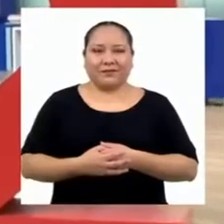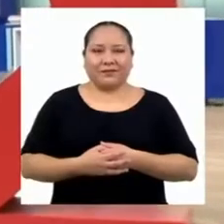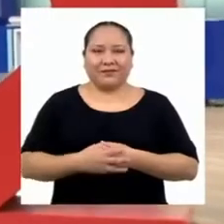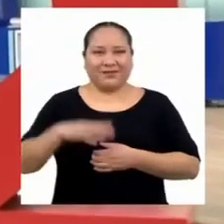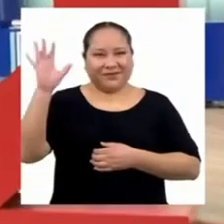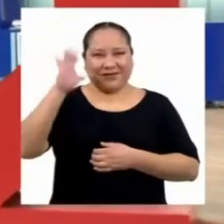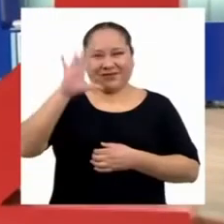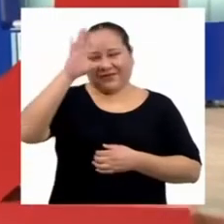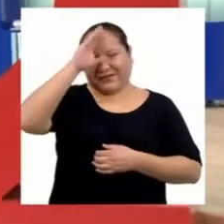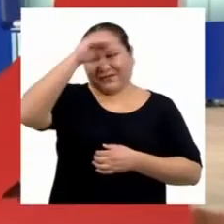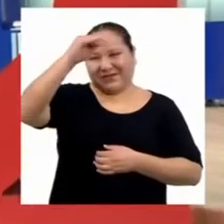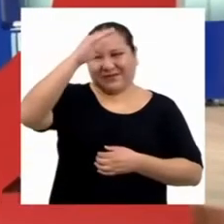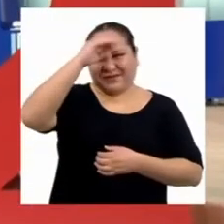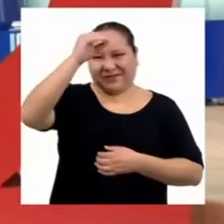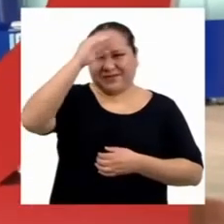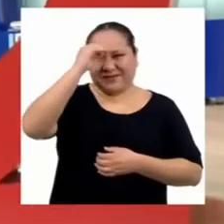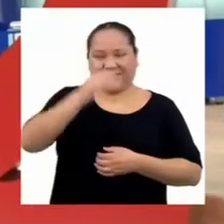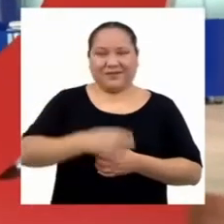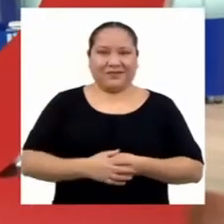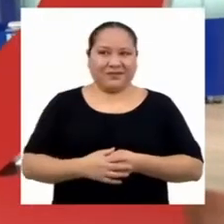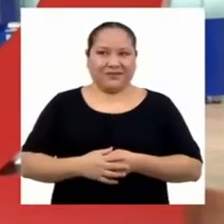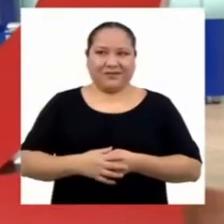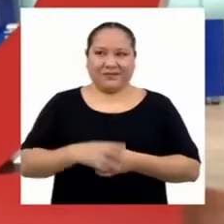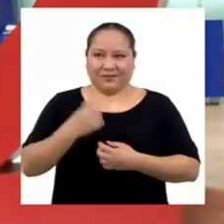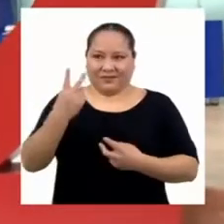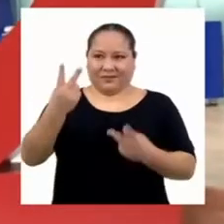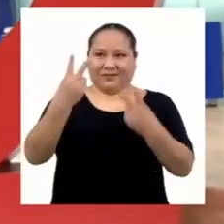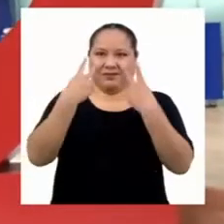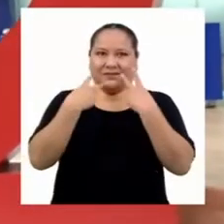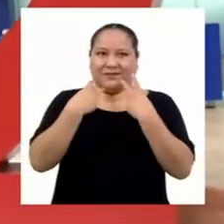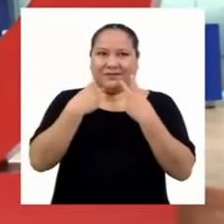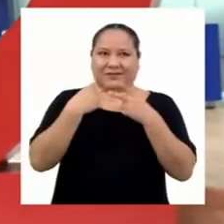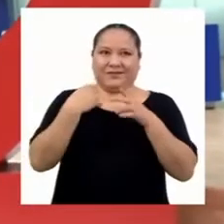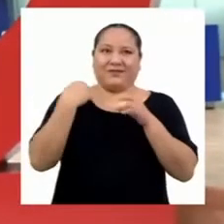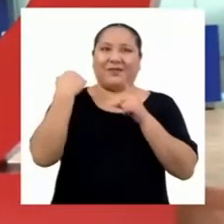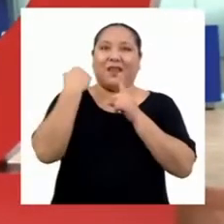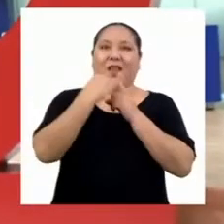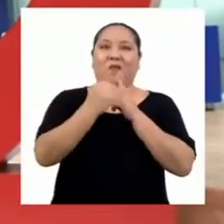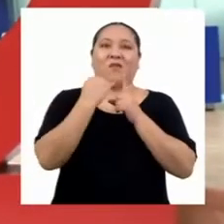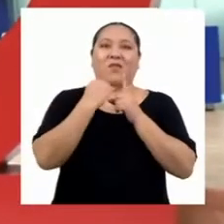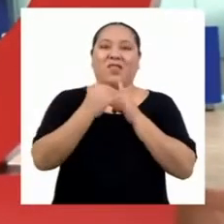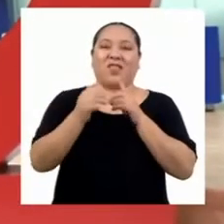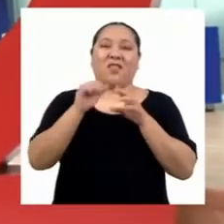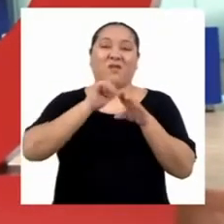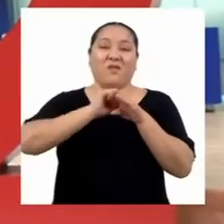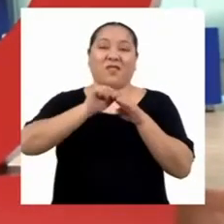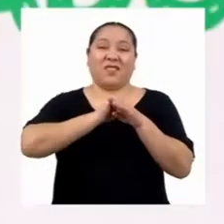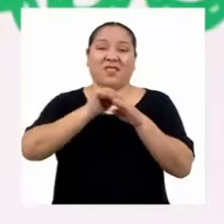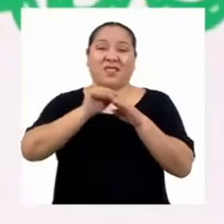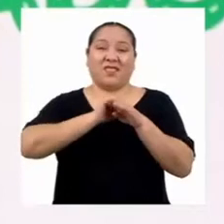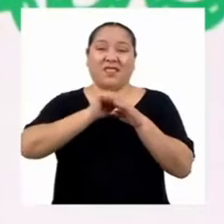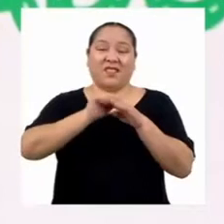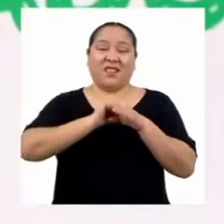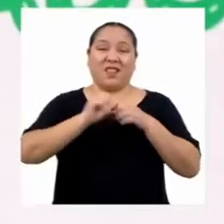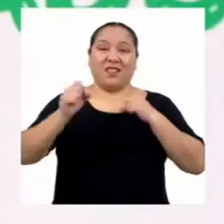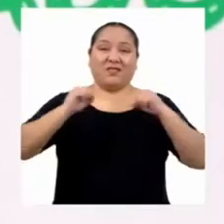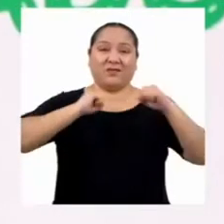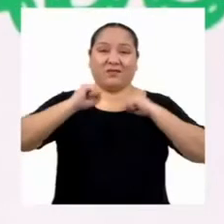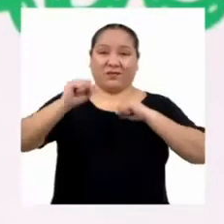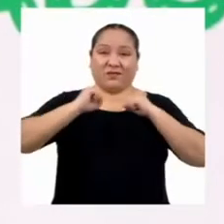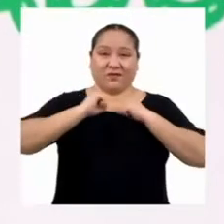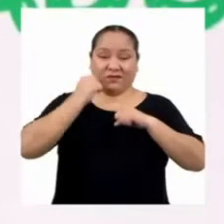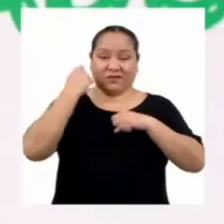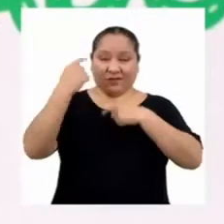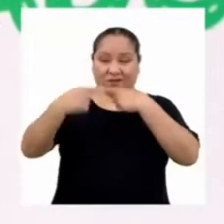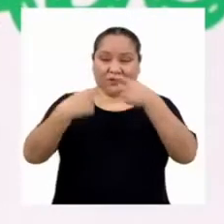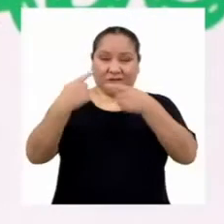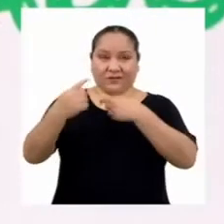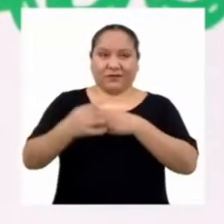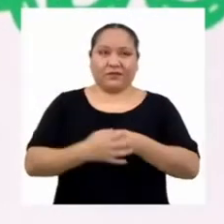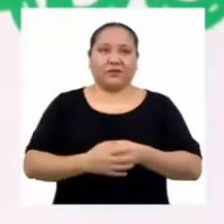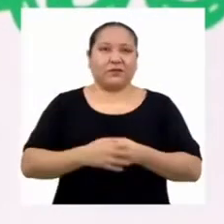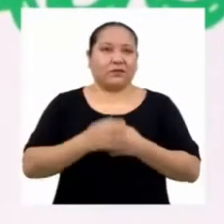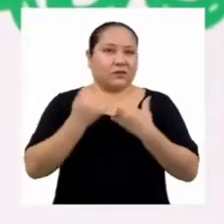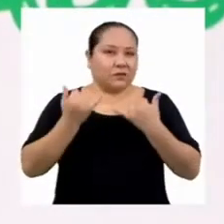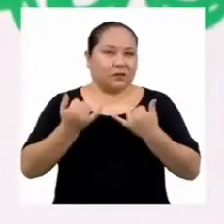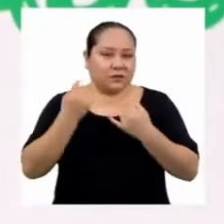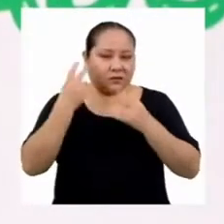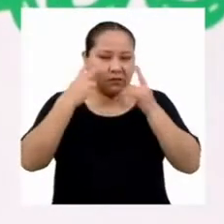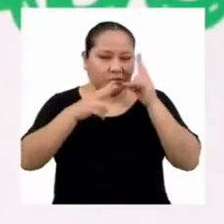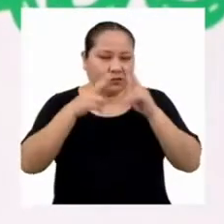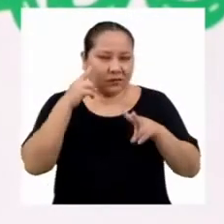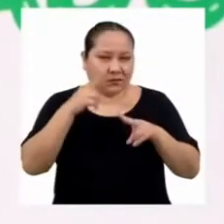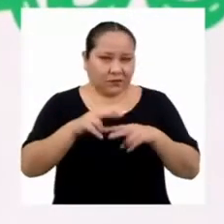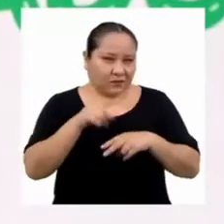Hola chicas y chicos, me encontraron en medio de mi rutina diaria de ejercicios. Hoy vamos a trabajar un poco al respecto.